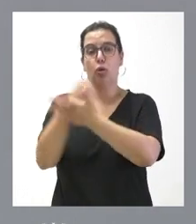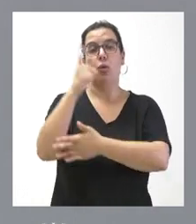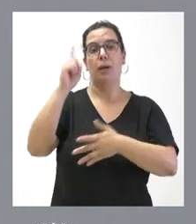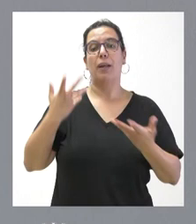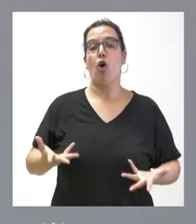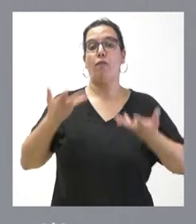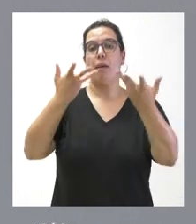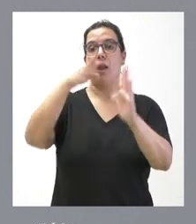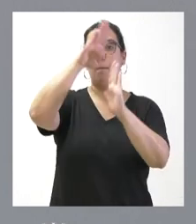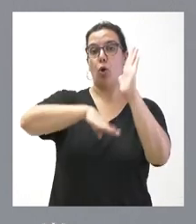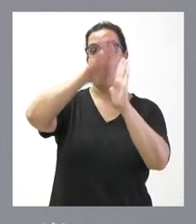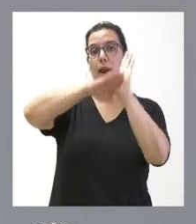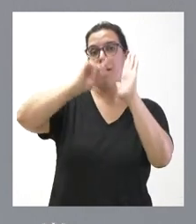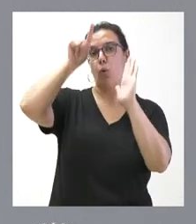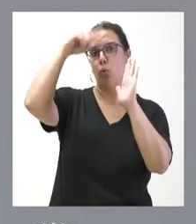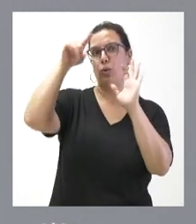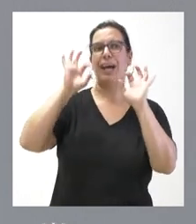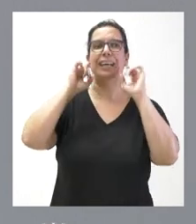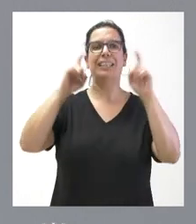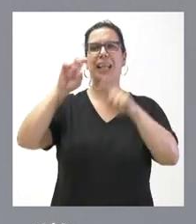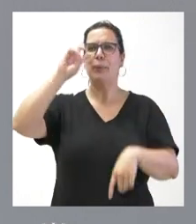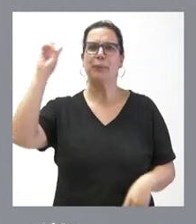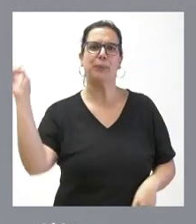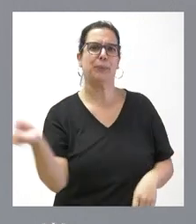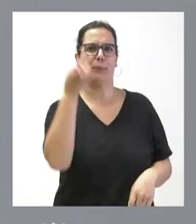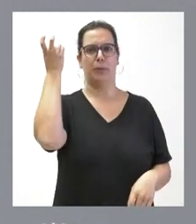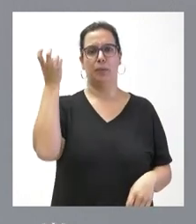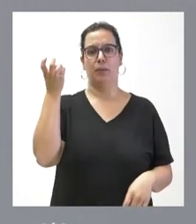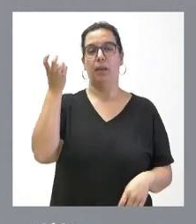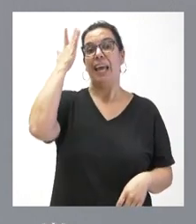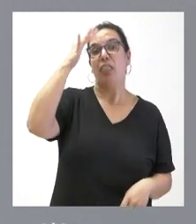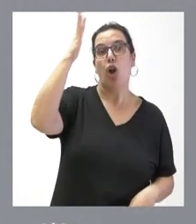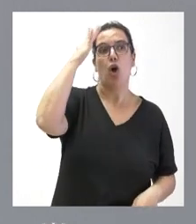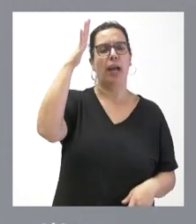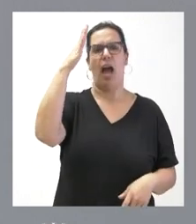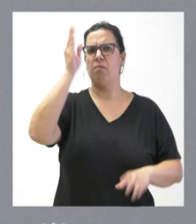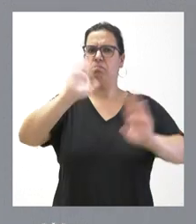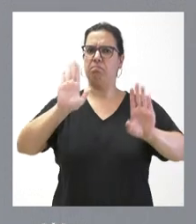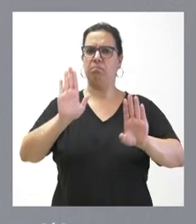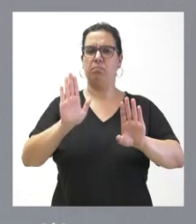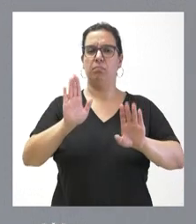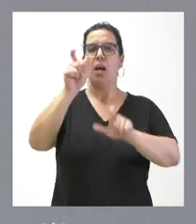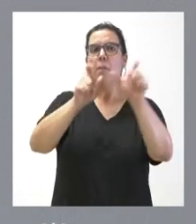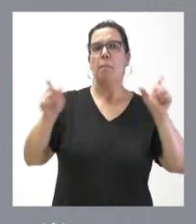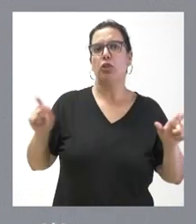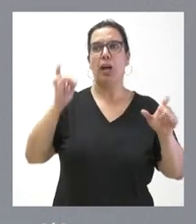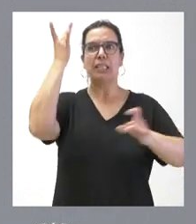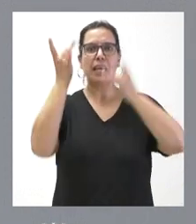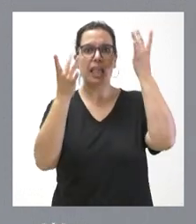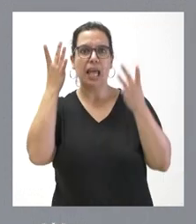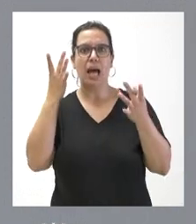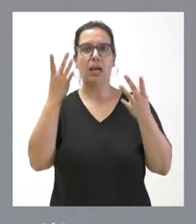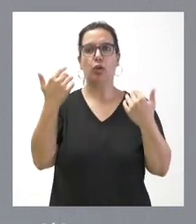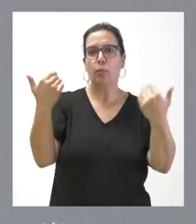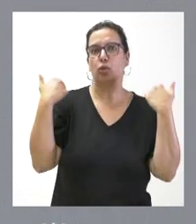una programación cultural lo más plural posible, sin tener en cuenta cuál es la ideología de las personas que tienen las iniciativas culturales en